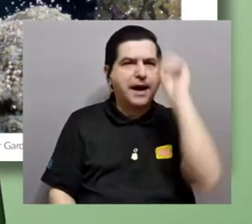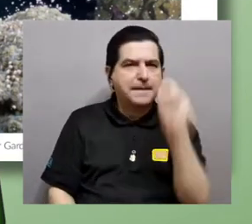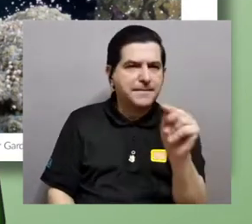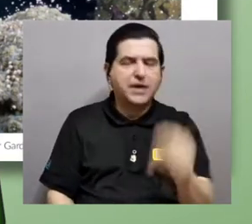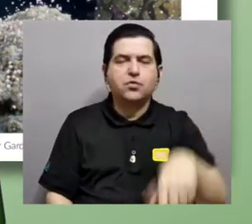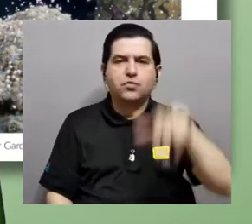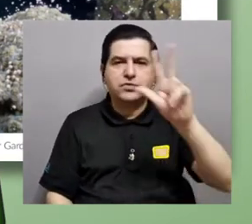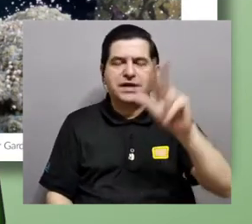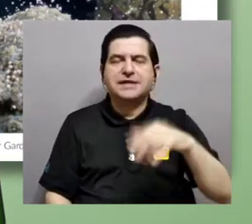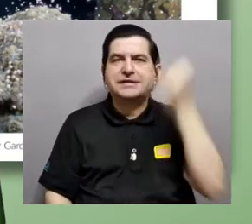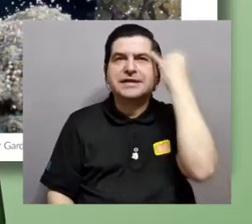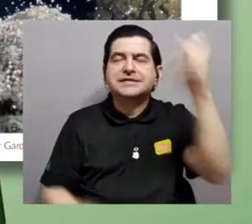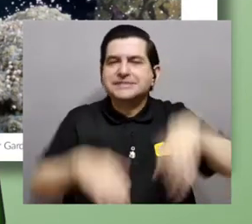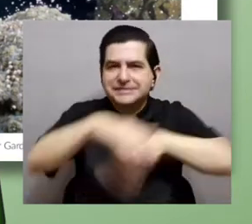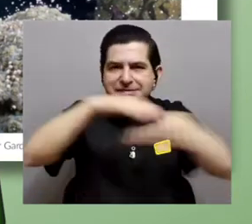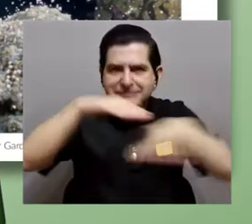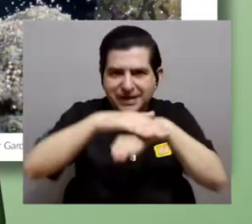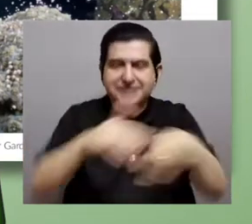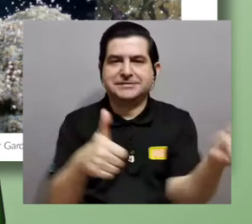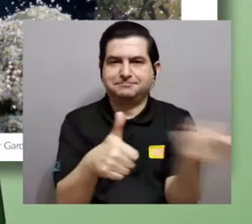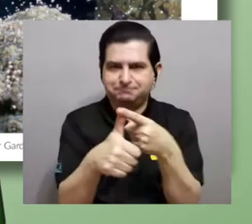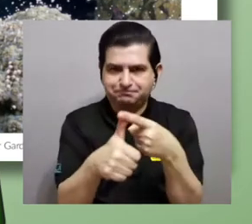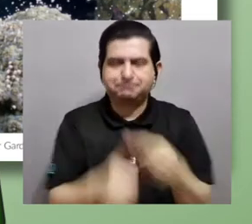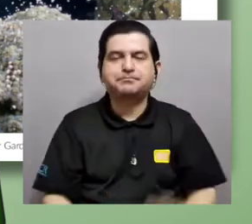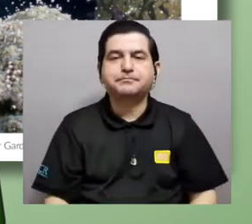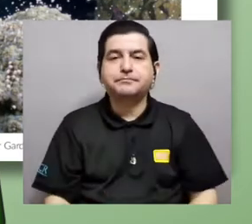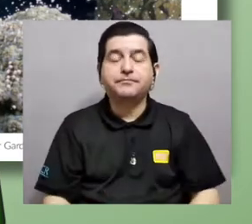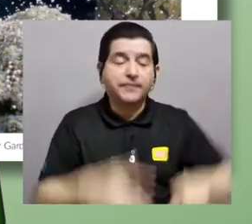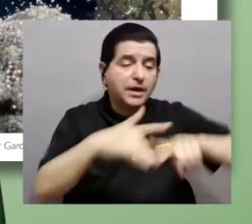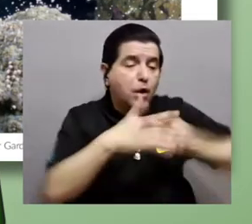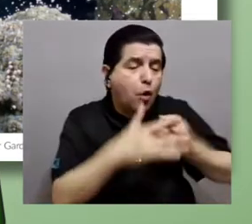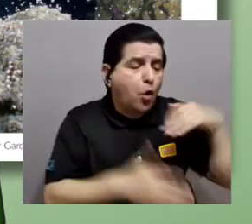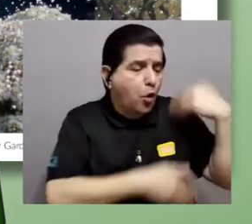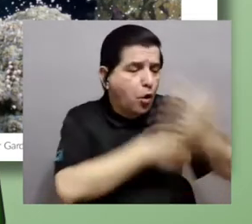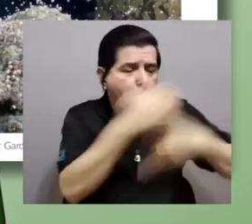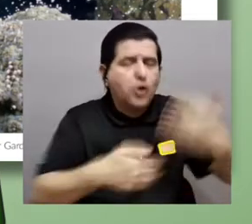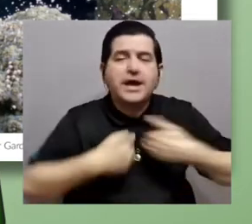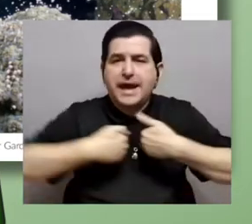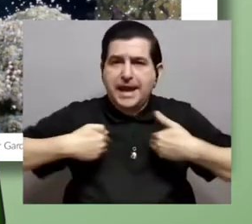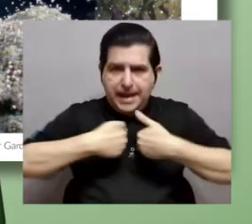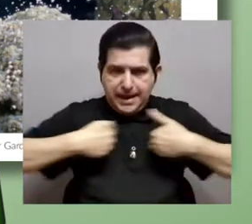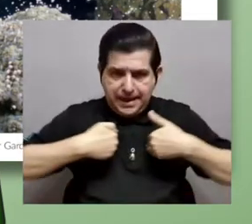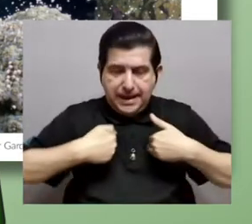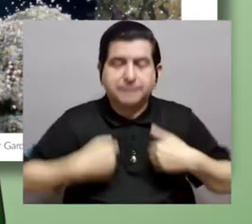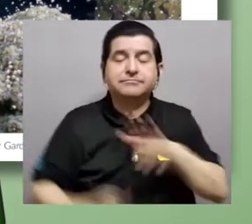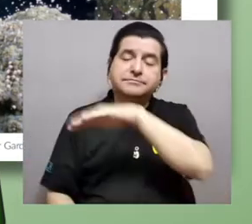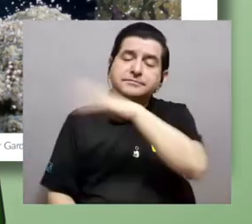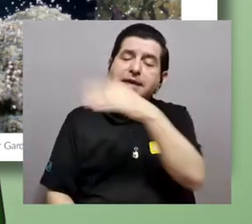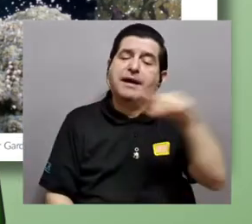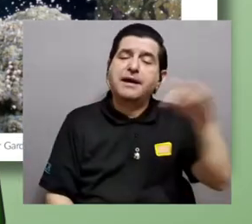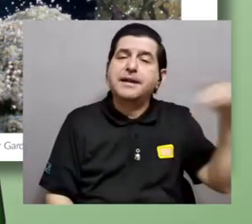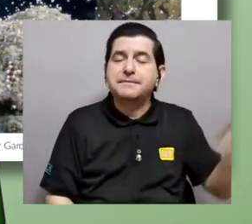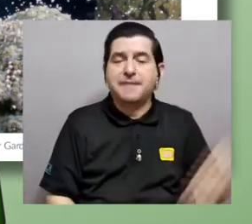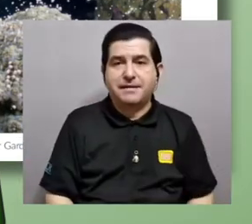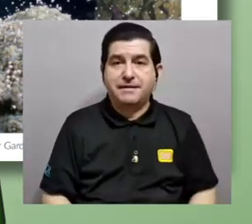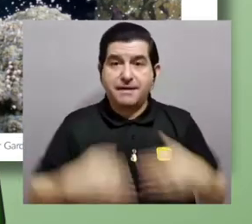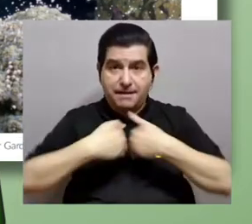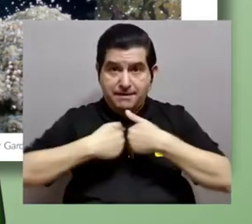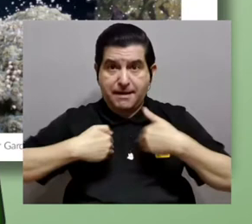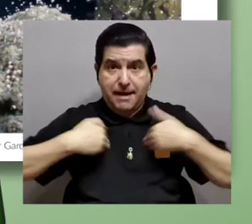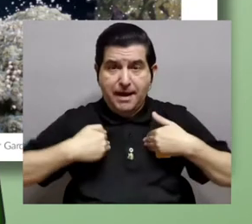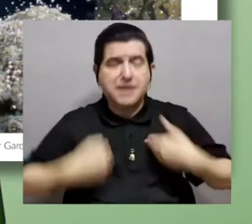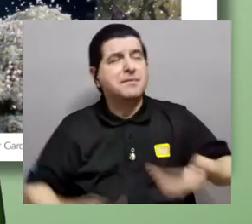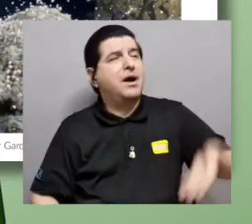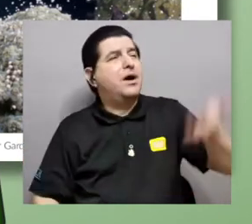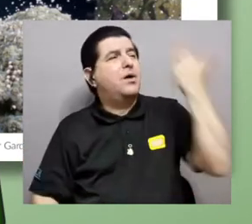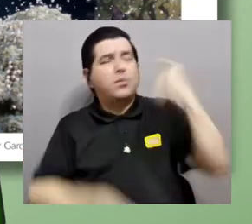tres premisas. La primera es que el origen evolutivo de los animales fue en el mar. Los animales ancestrales